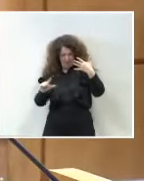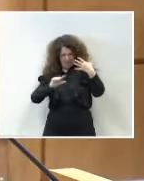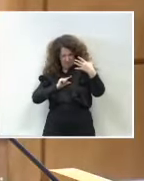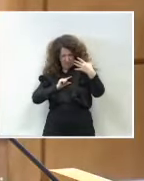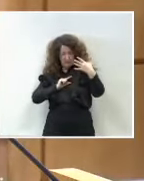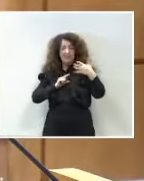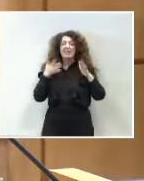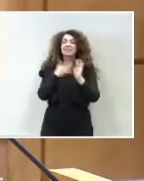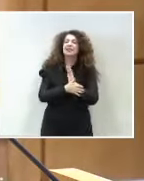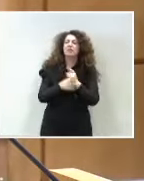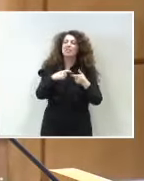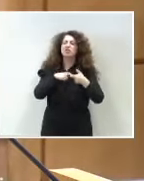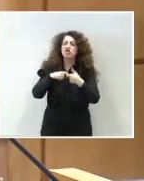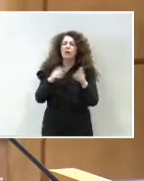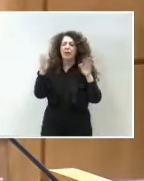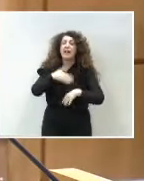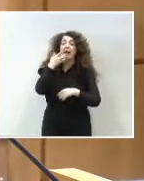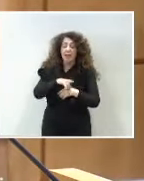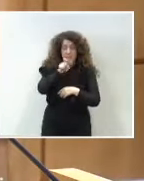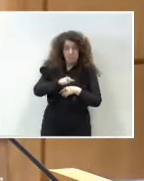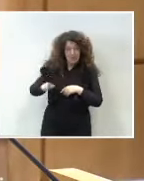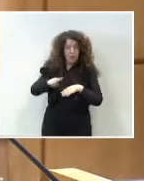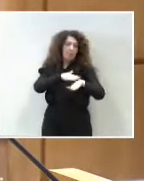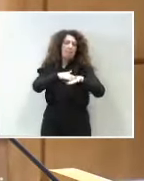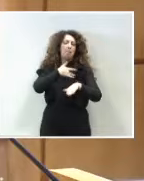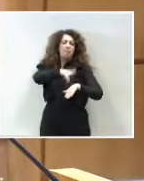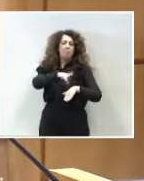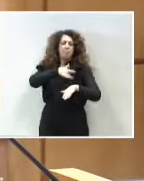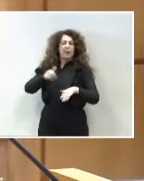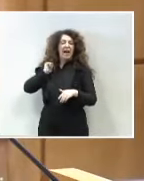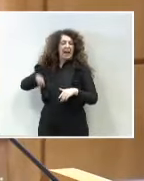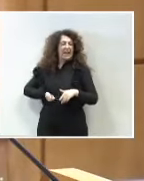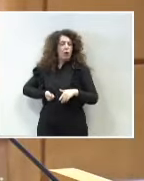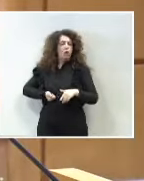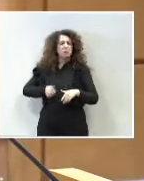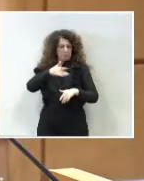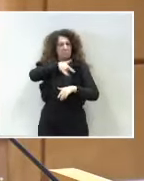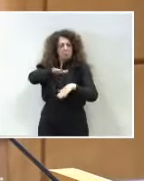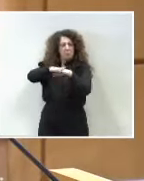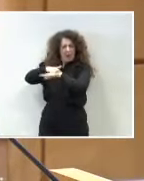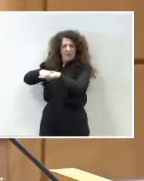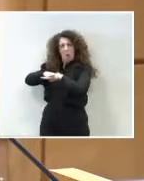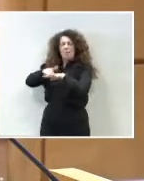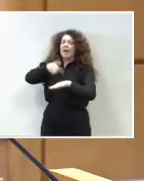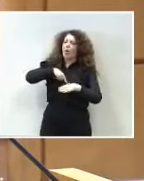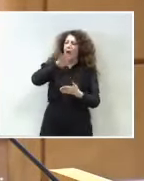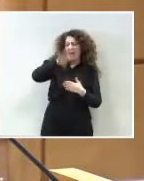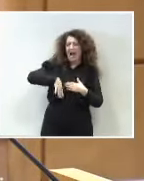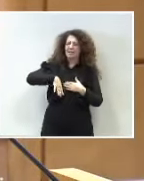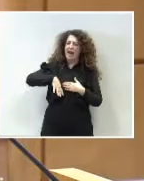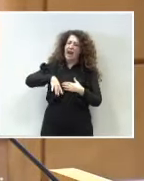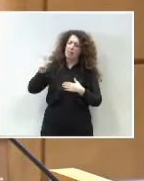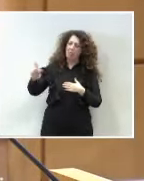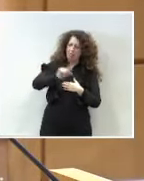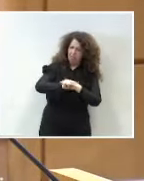perdona impuestos a los ricos mientras sustenta sus servicios públicos a cargo de la solidaridad de Cataluña y los catalanes no pueden